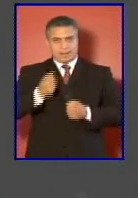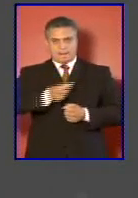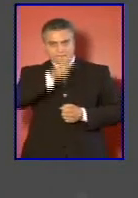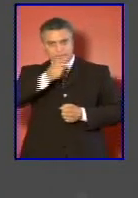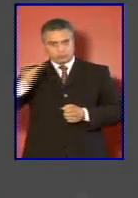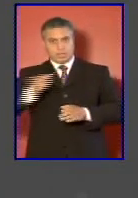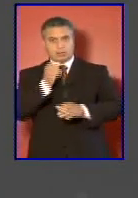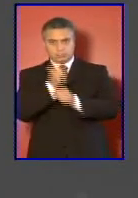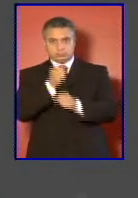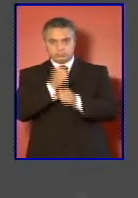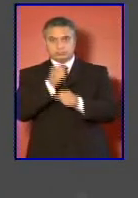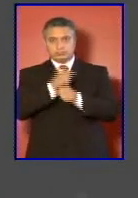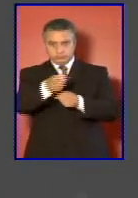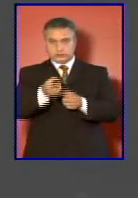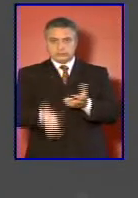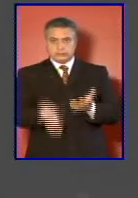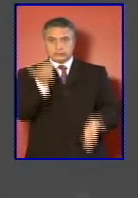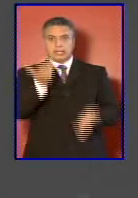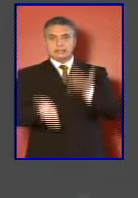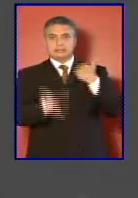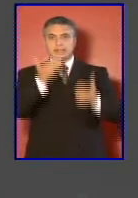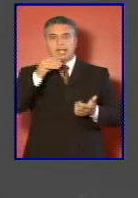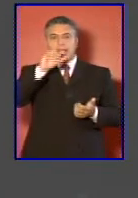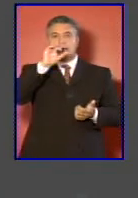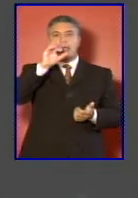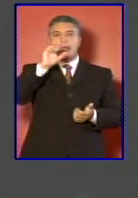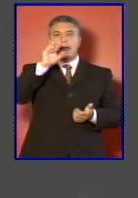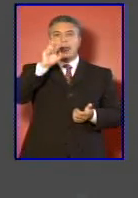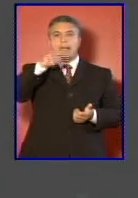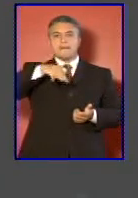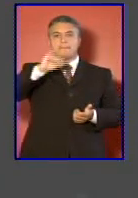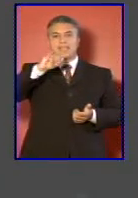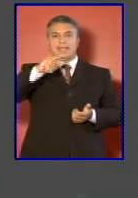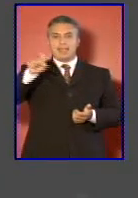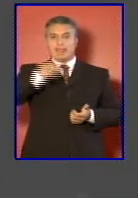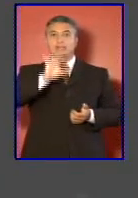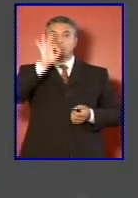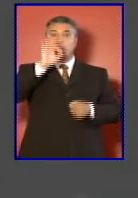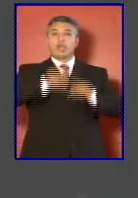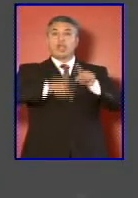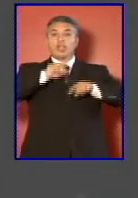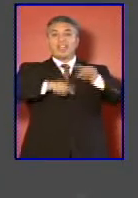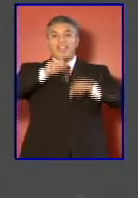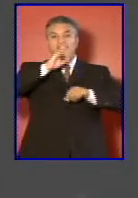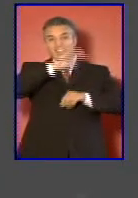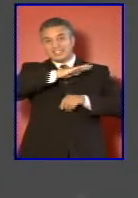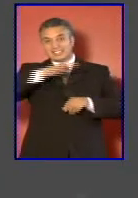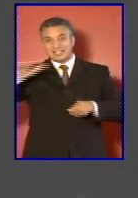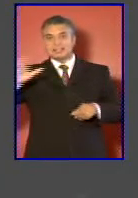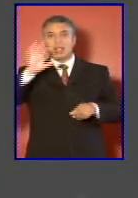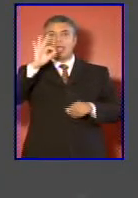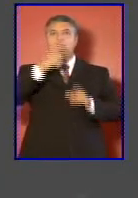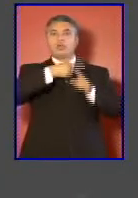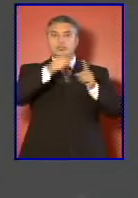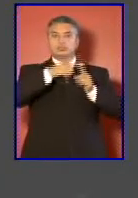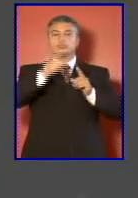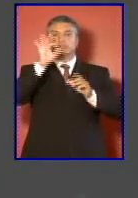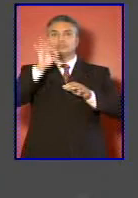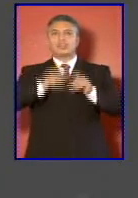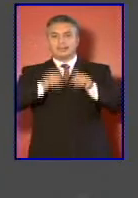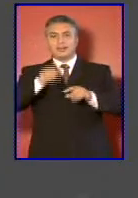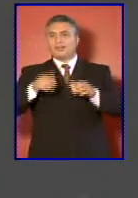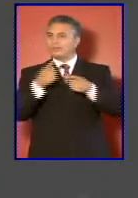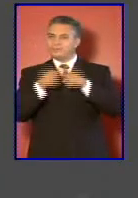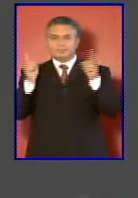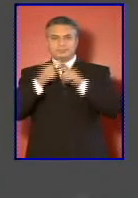personal que saca esas minas personales o en el desierto o en turvales o en terreno